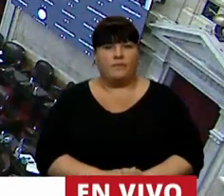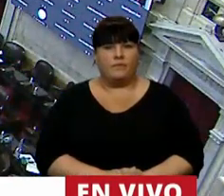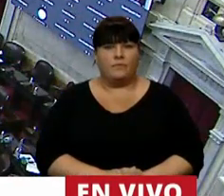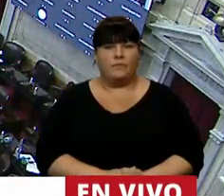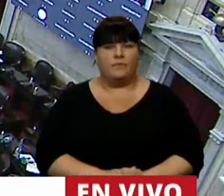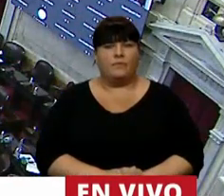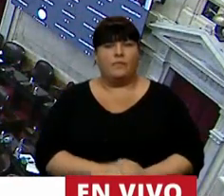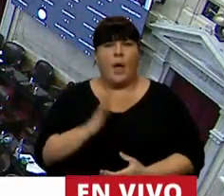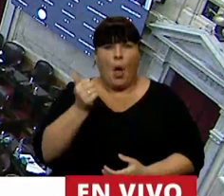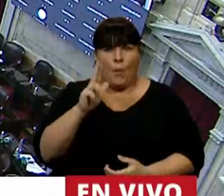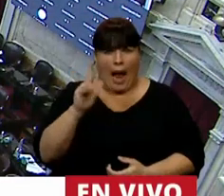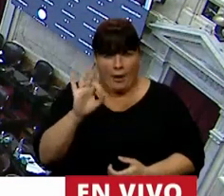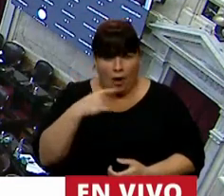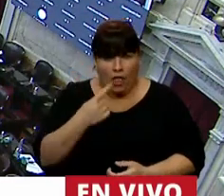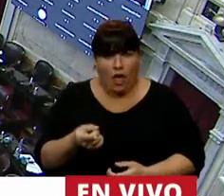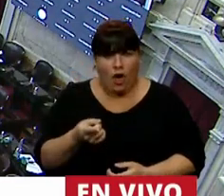¿Bárbaro dijo?